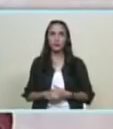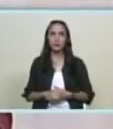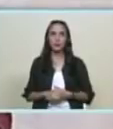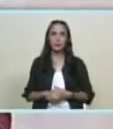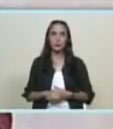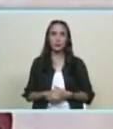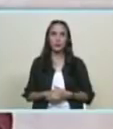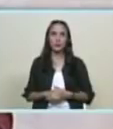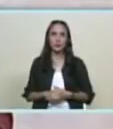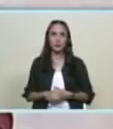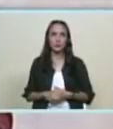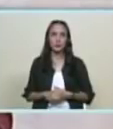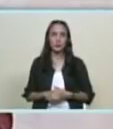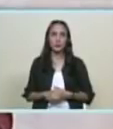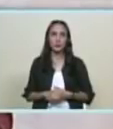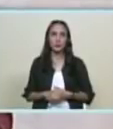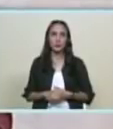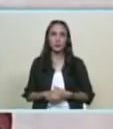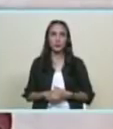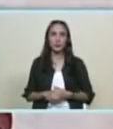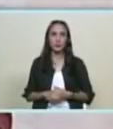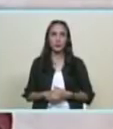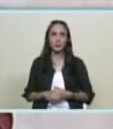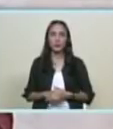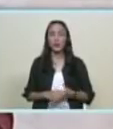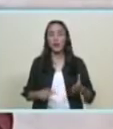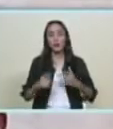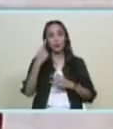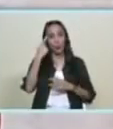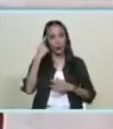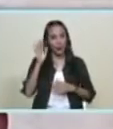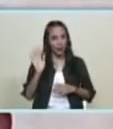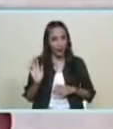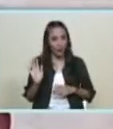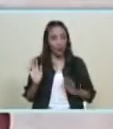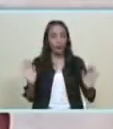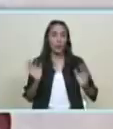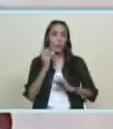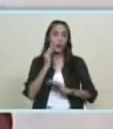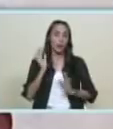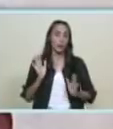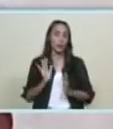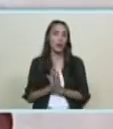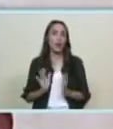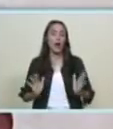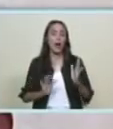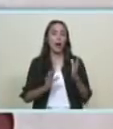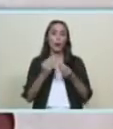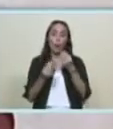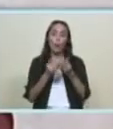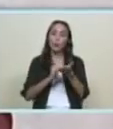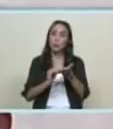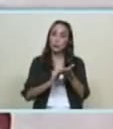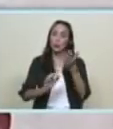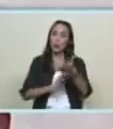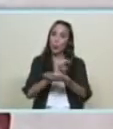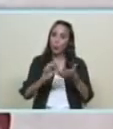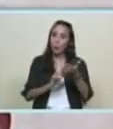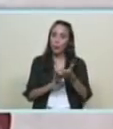dicho sea de paso creo que el camino de un país tiene que ser la palabra el diálogo la democracia